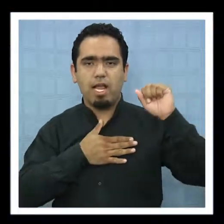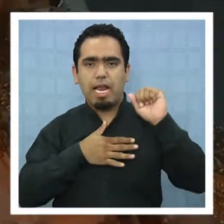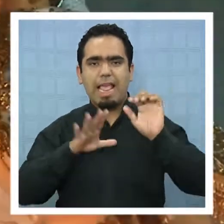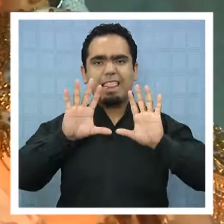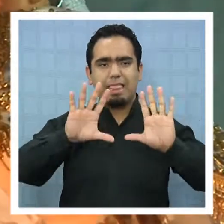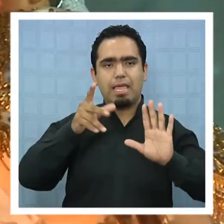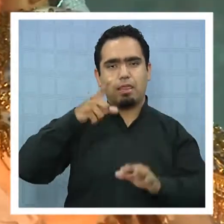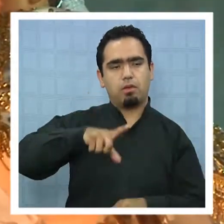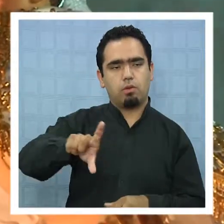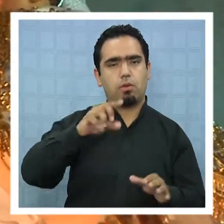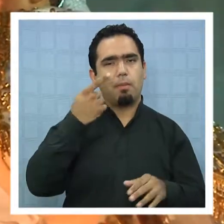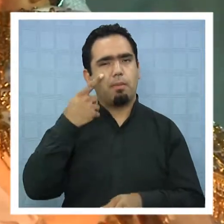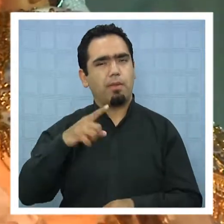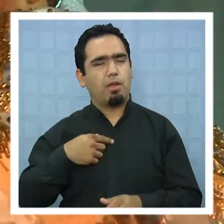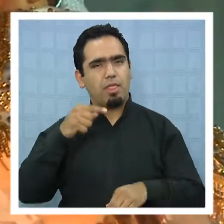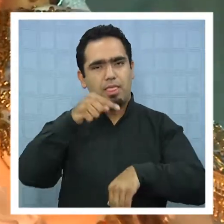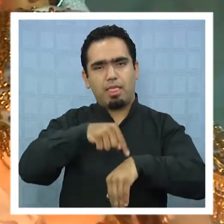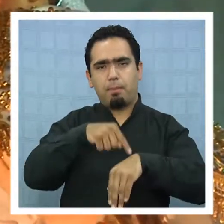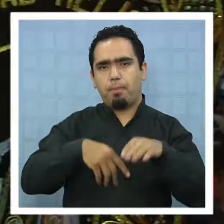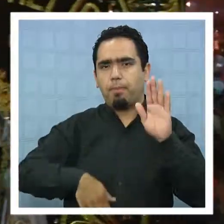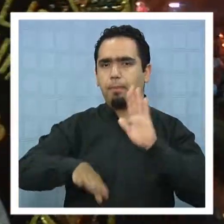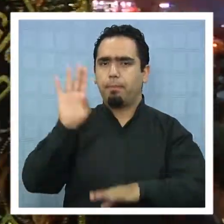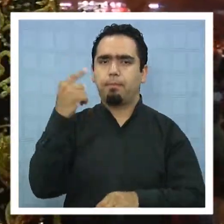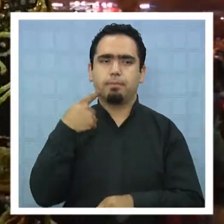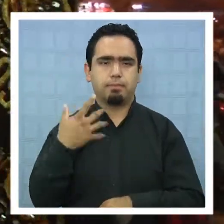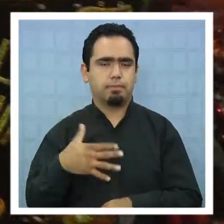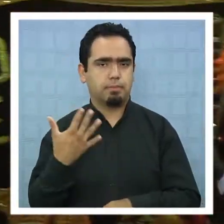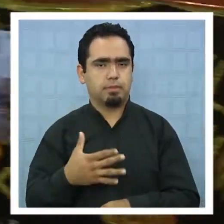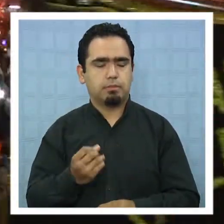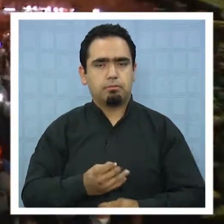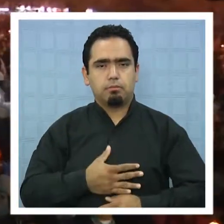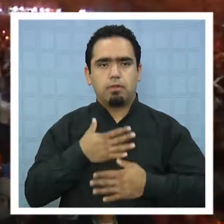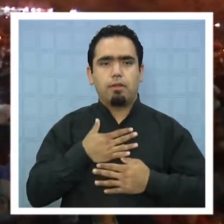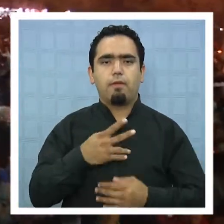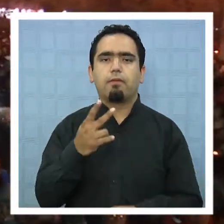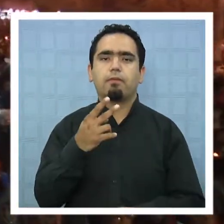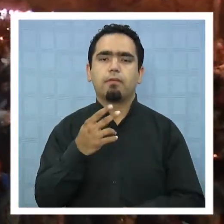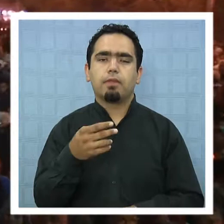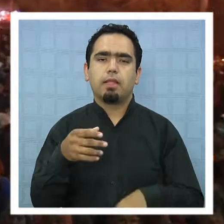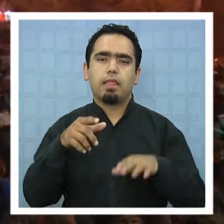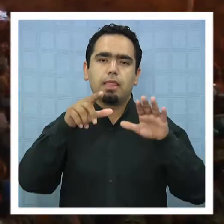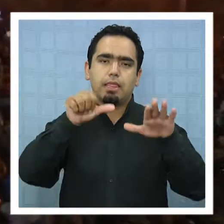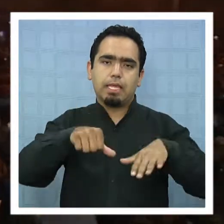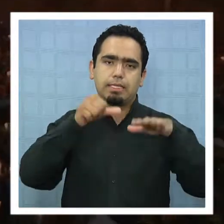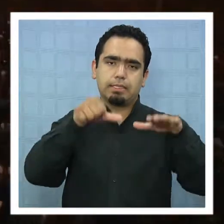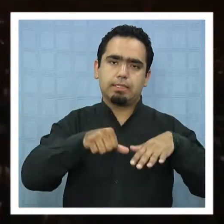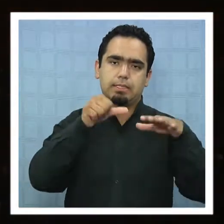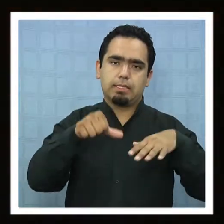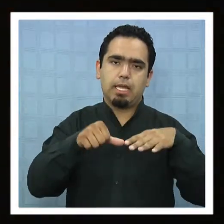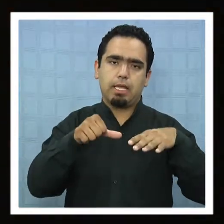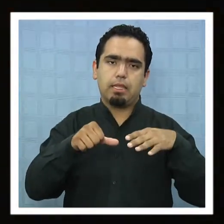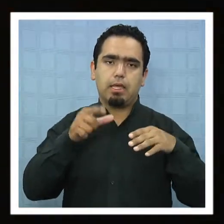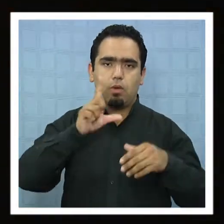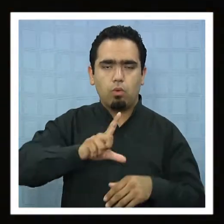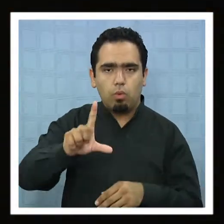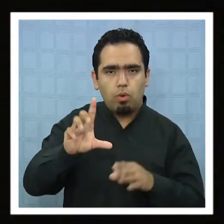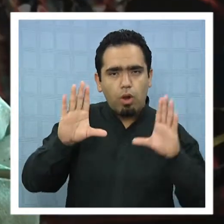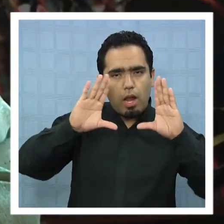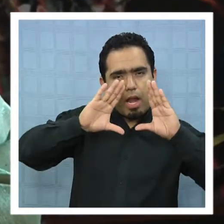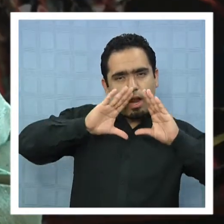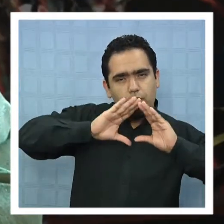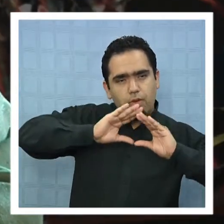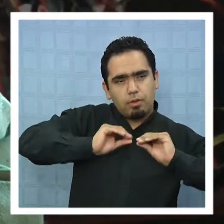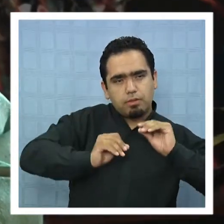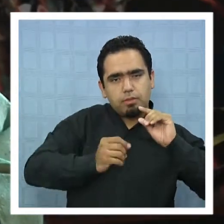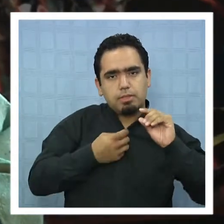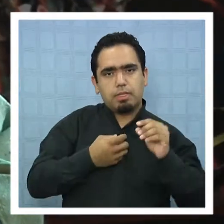embargo, el momento más emotivo de la celebración se vivió en la víspera del 16 de julio. En la solemne eucaristía,